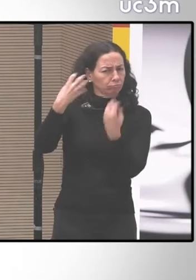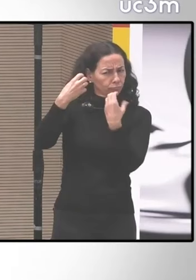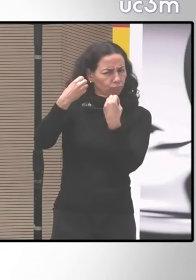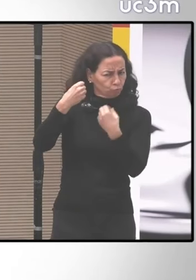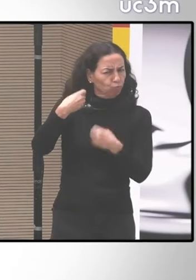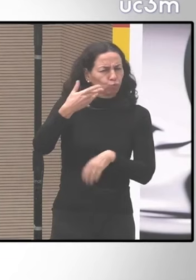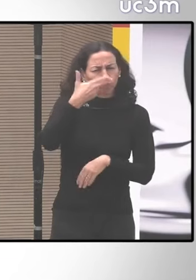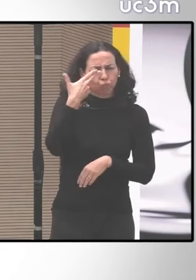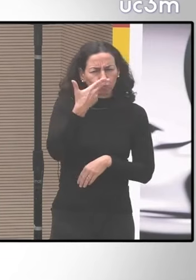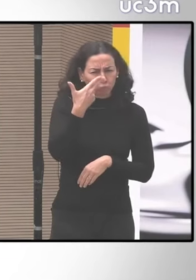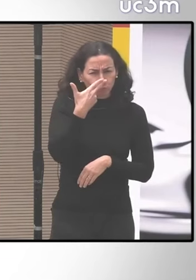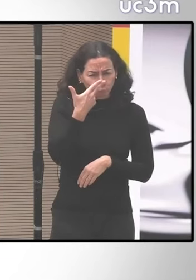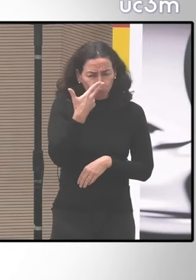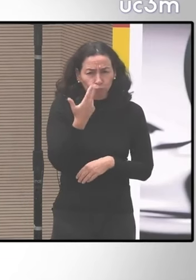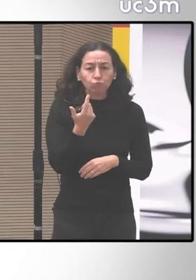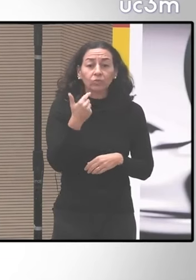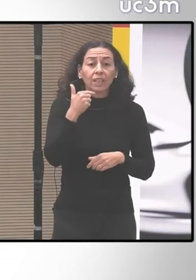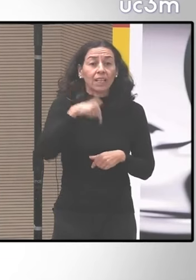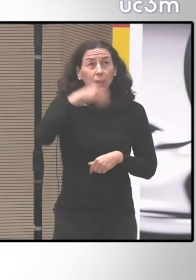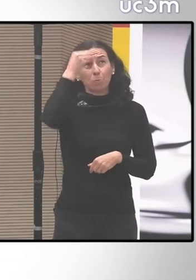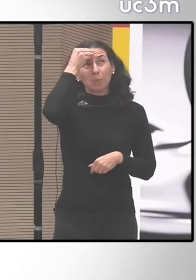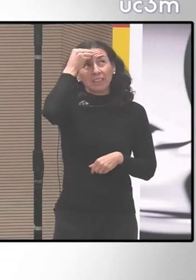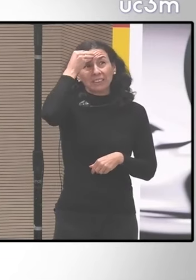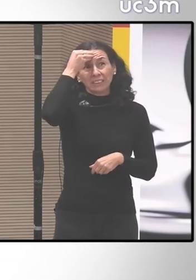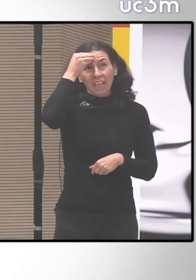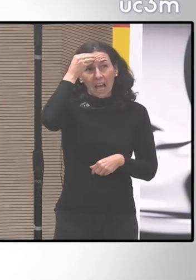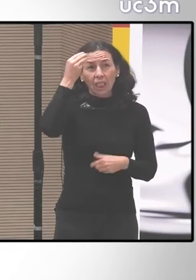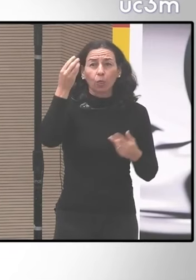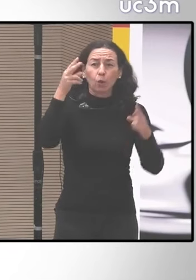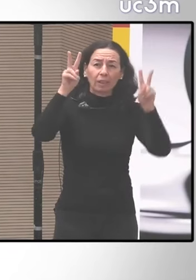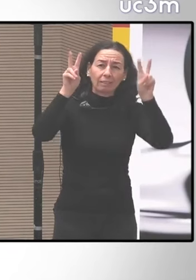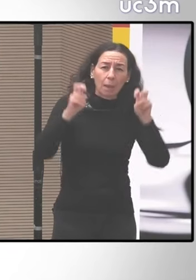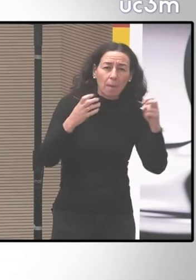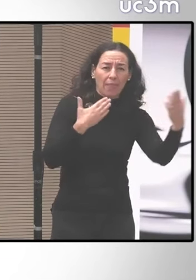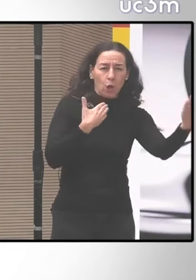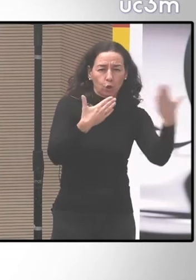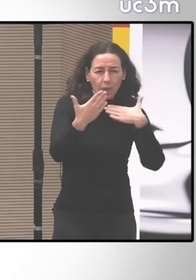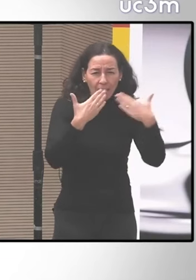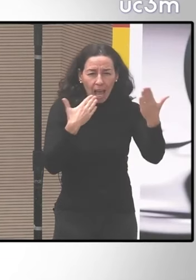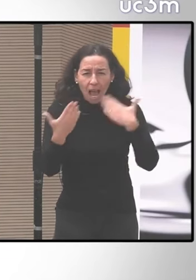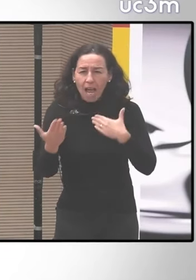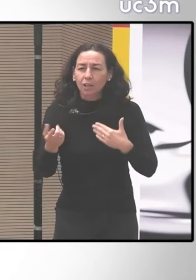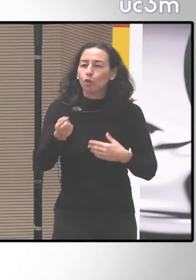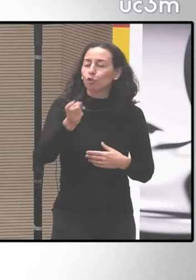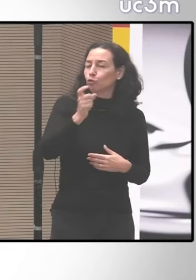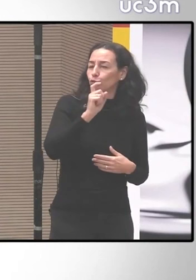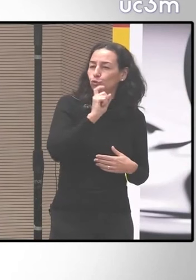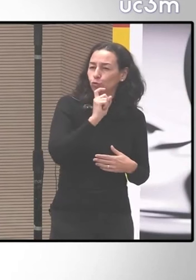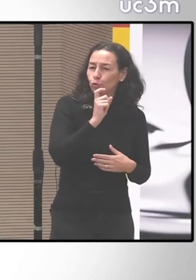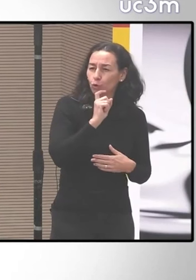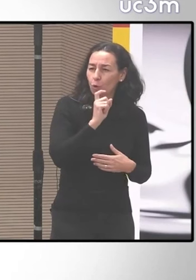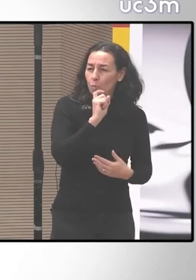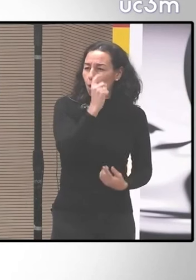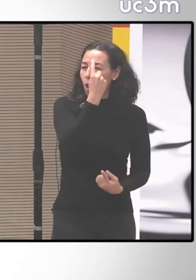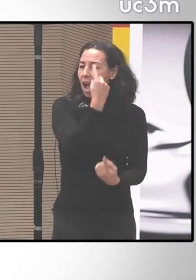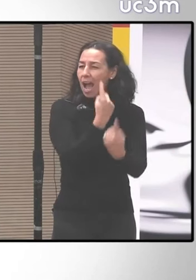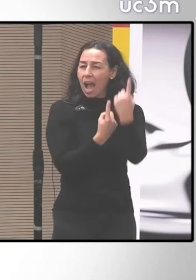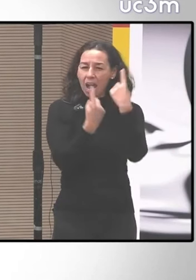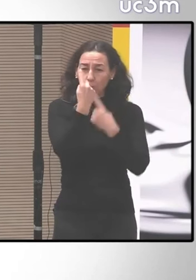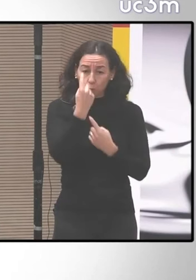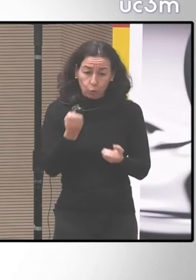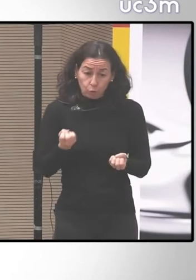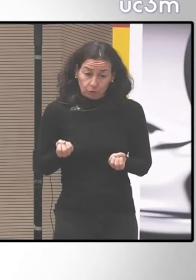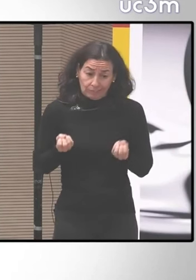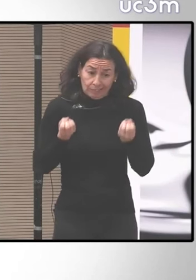pensando en la consigna que nos trae aquí de los puentes y los diálogos ver un poco algunos una contribución